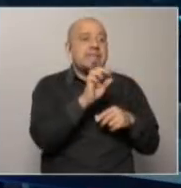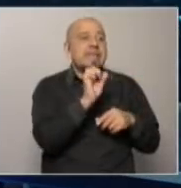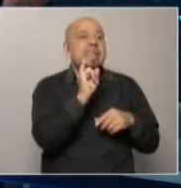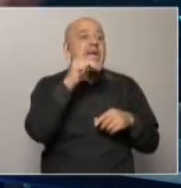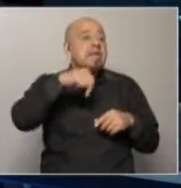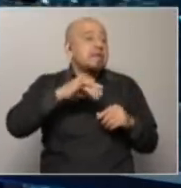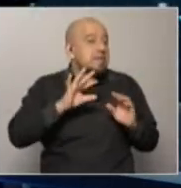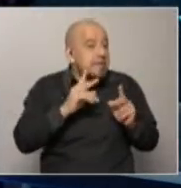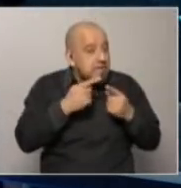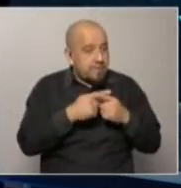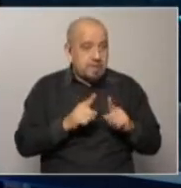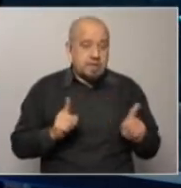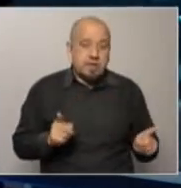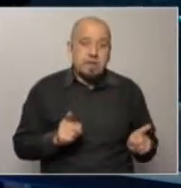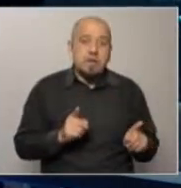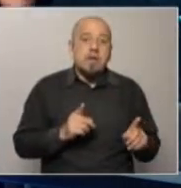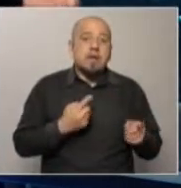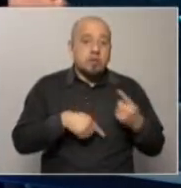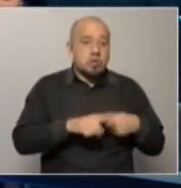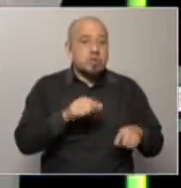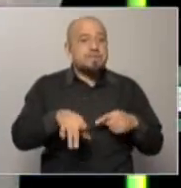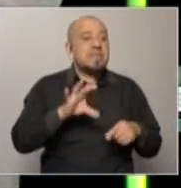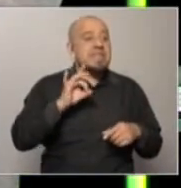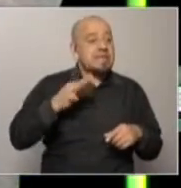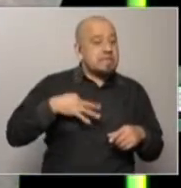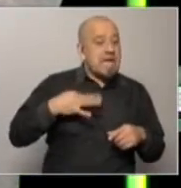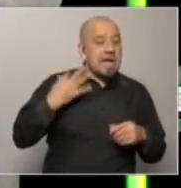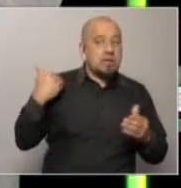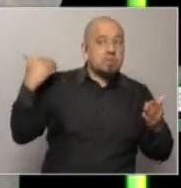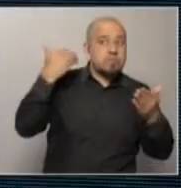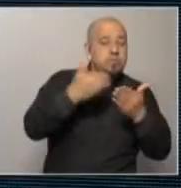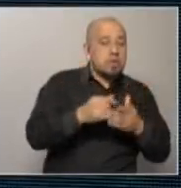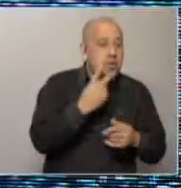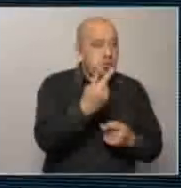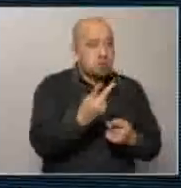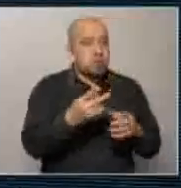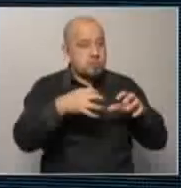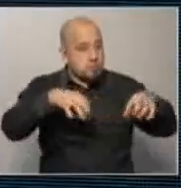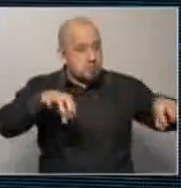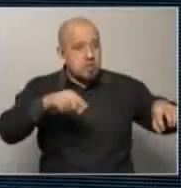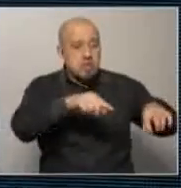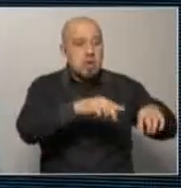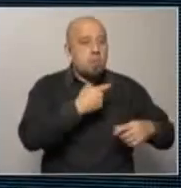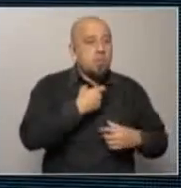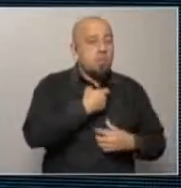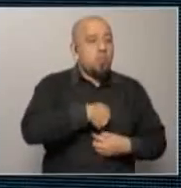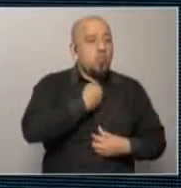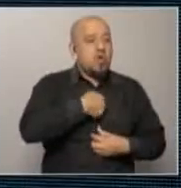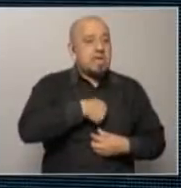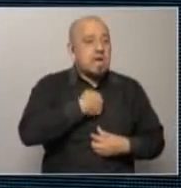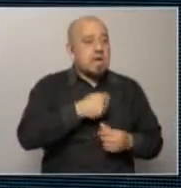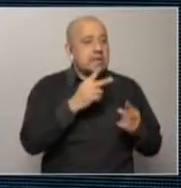se tienen que hacer las 2 fases entonces en los últimos 15 años creo que hubieron las 2 cosas porque hasta mitad del gobierno de Mujica la política fiscal había